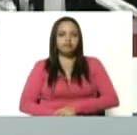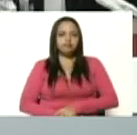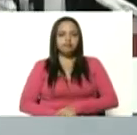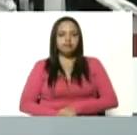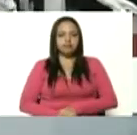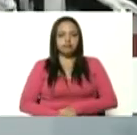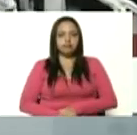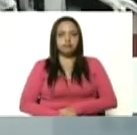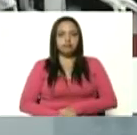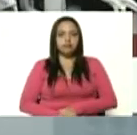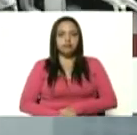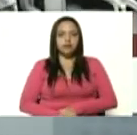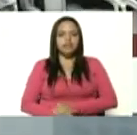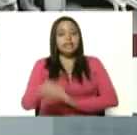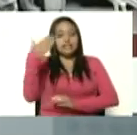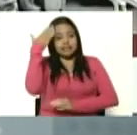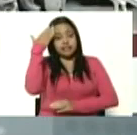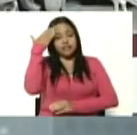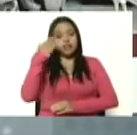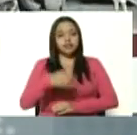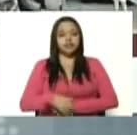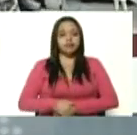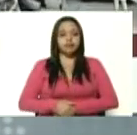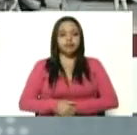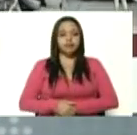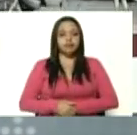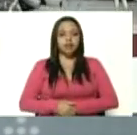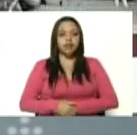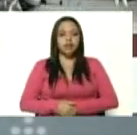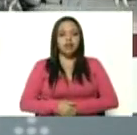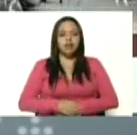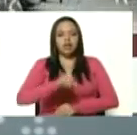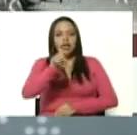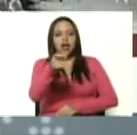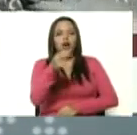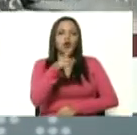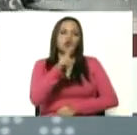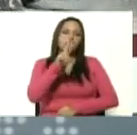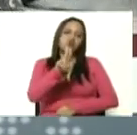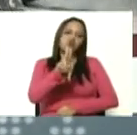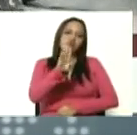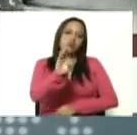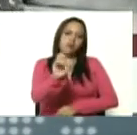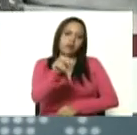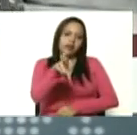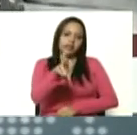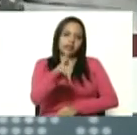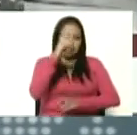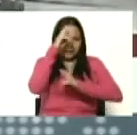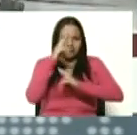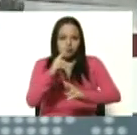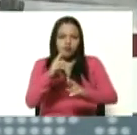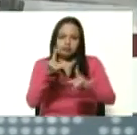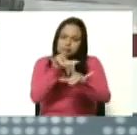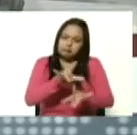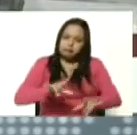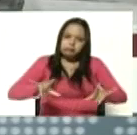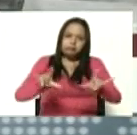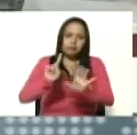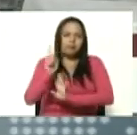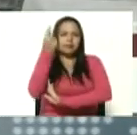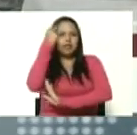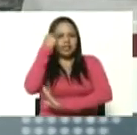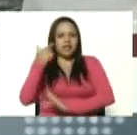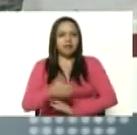Y sé que el almirante Gruber respetó y quiso desde el primer día al comandante Chávez. A cuántas